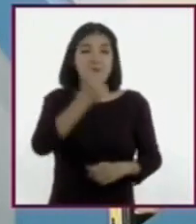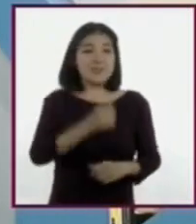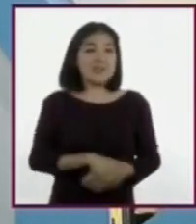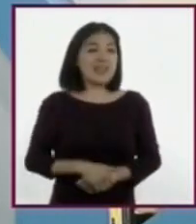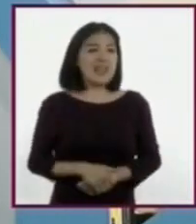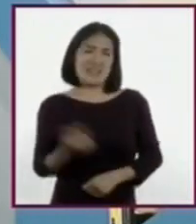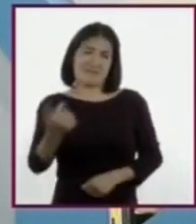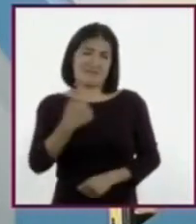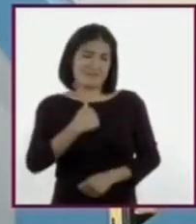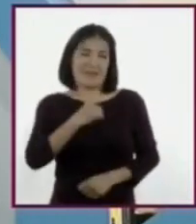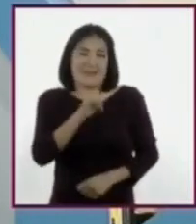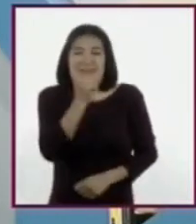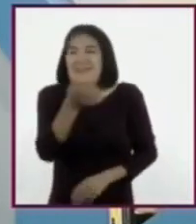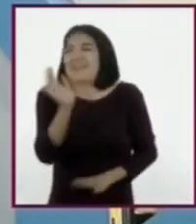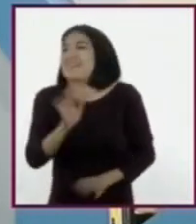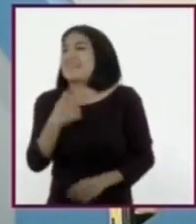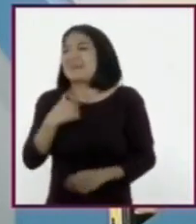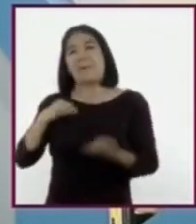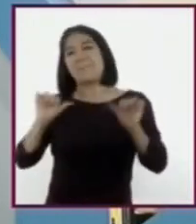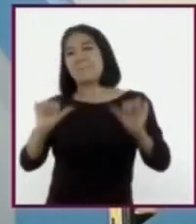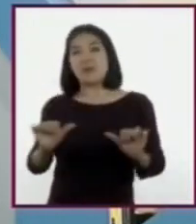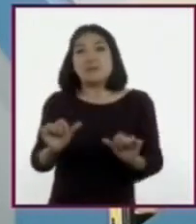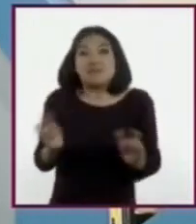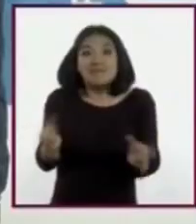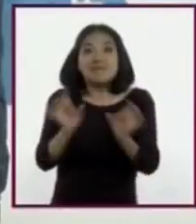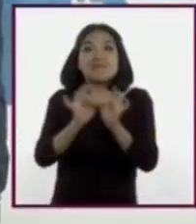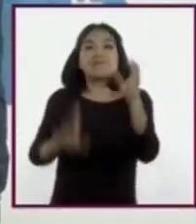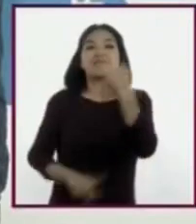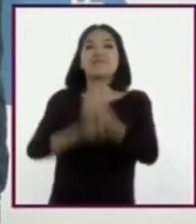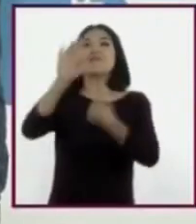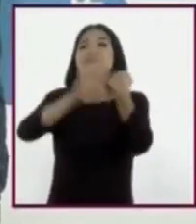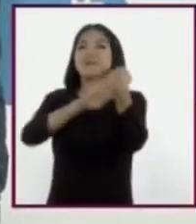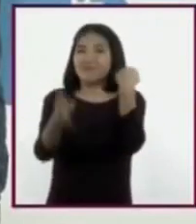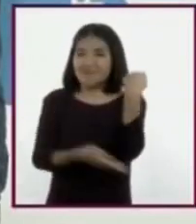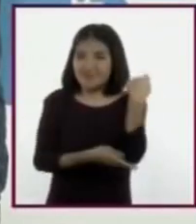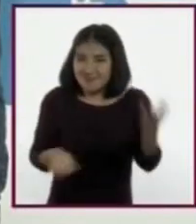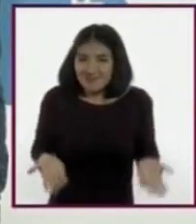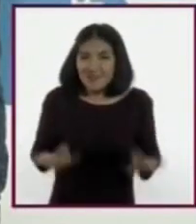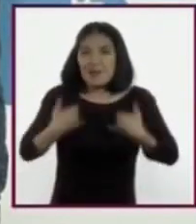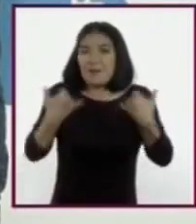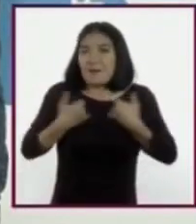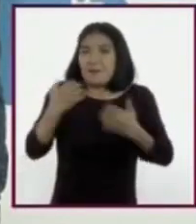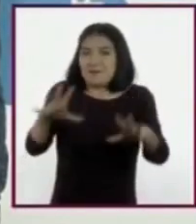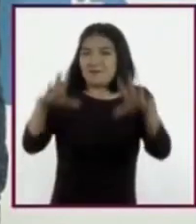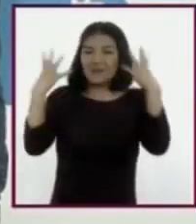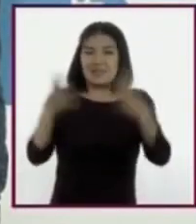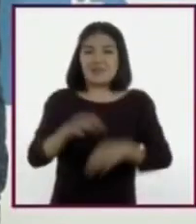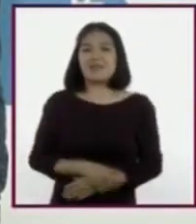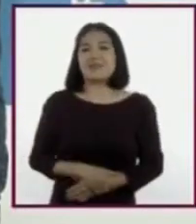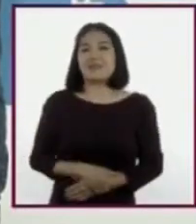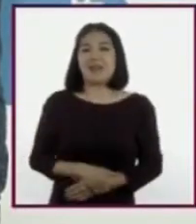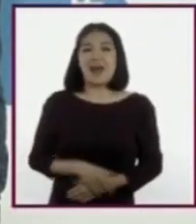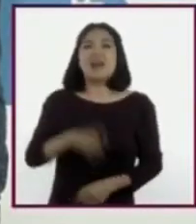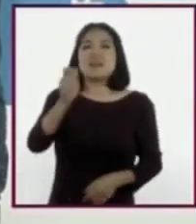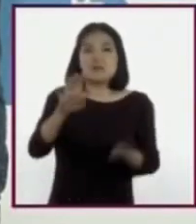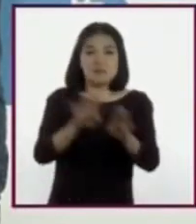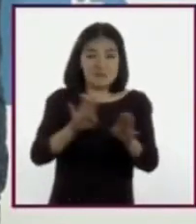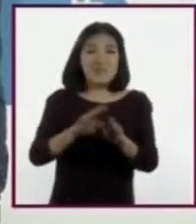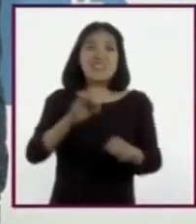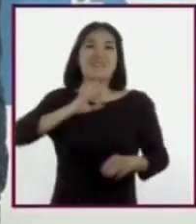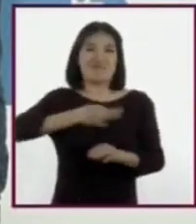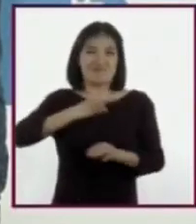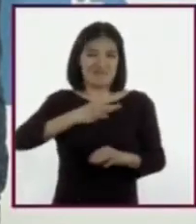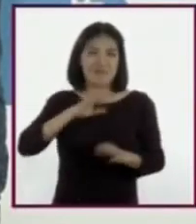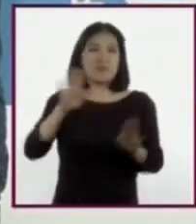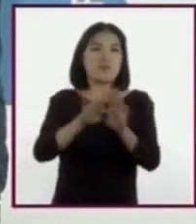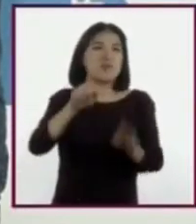me va a pasar y sin embargo, le pasó. A pesar de que los embarazos prematuros y las infecciones de transmisión